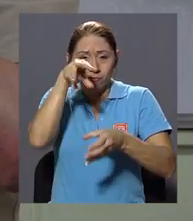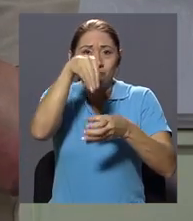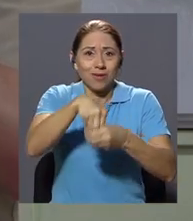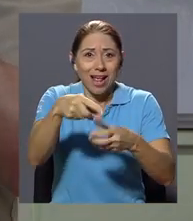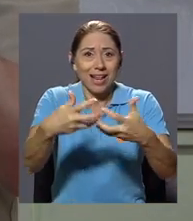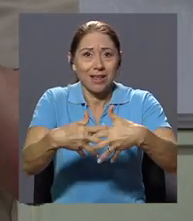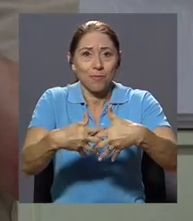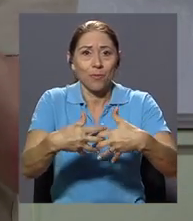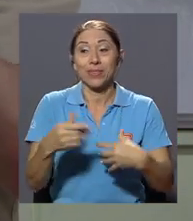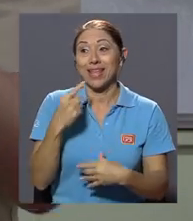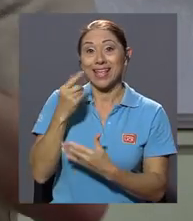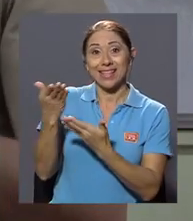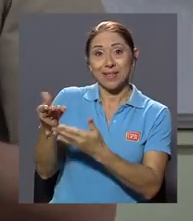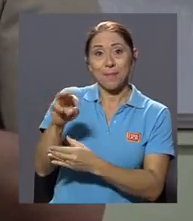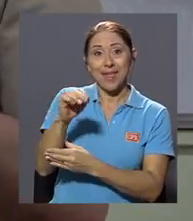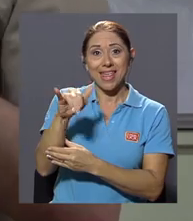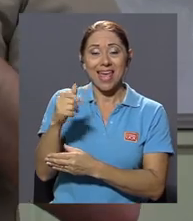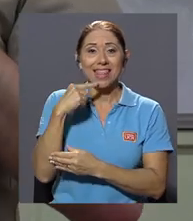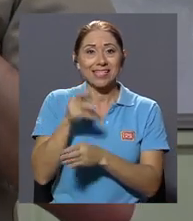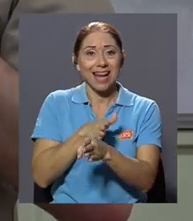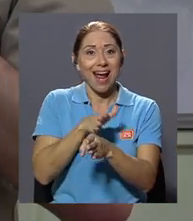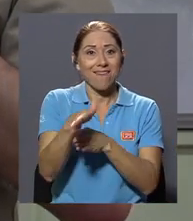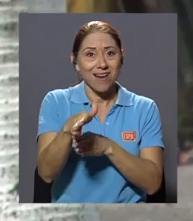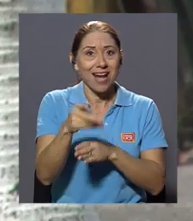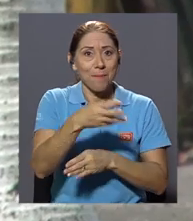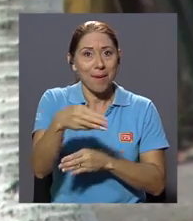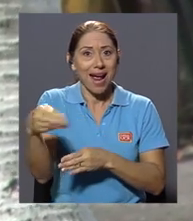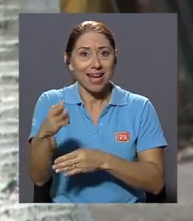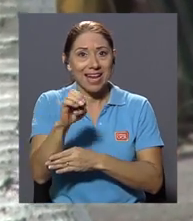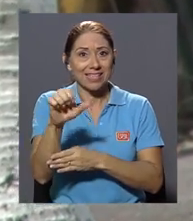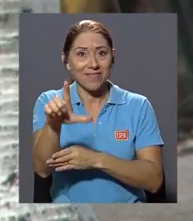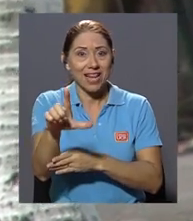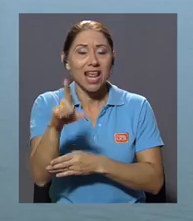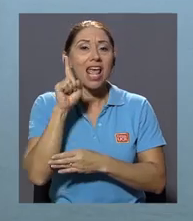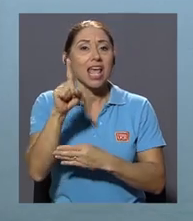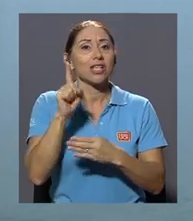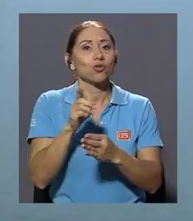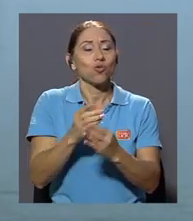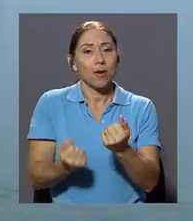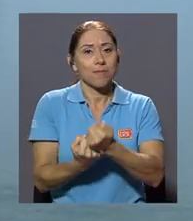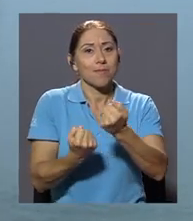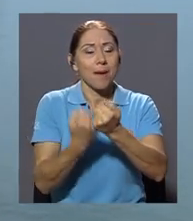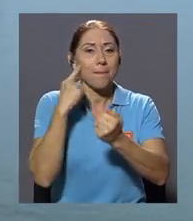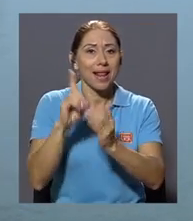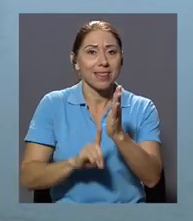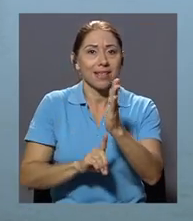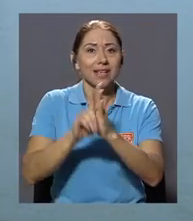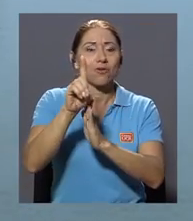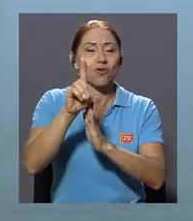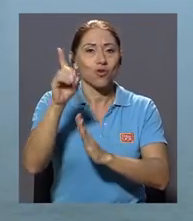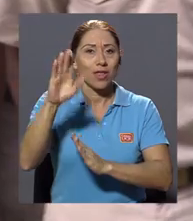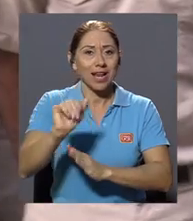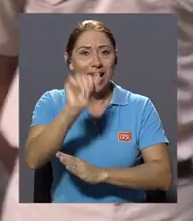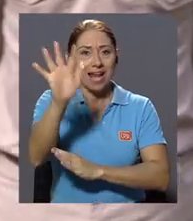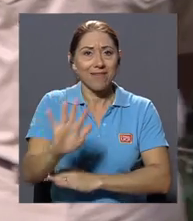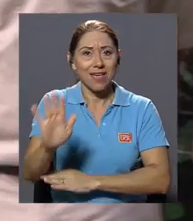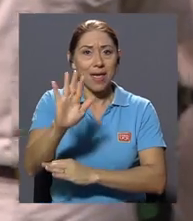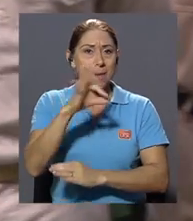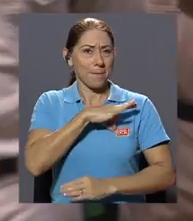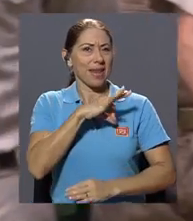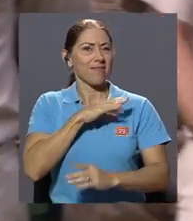Según Mejía, la carrera marina civil es una contribución de la Universidad de Costa Rica al desarrollo del Caribe y el beneficio directo lo tienen